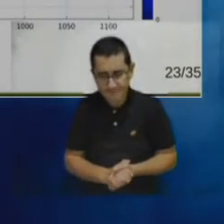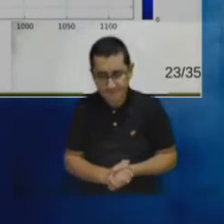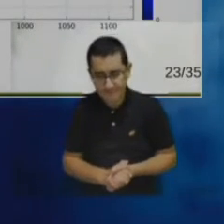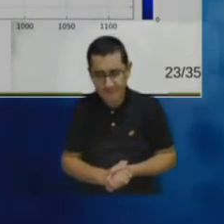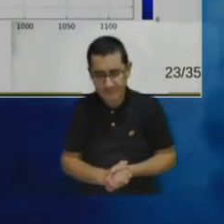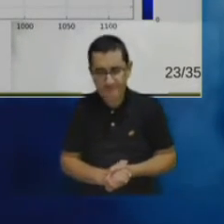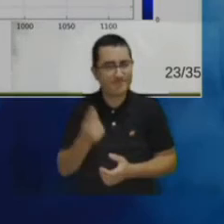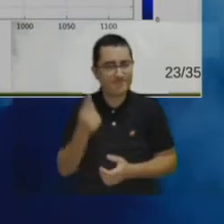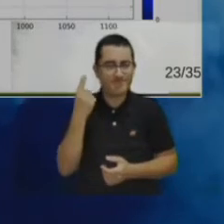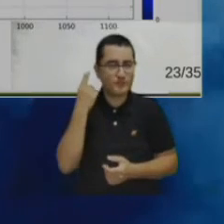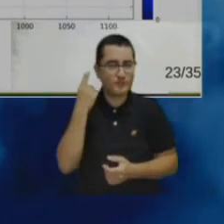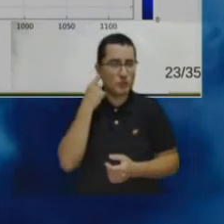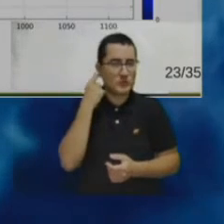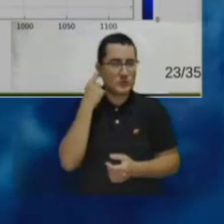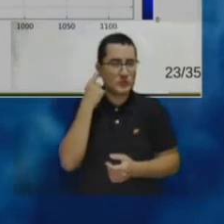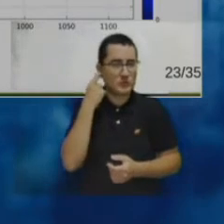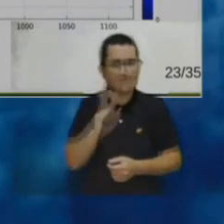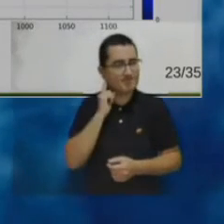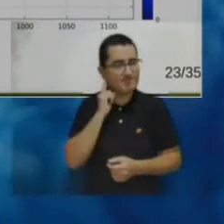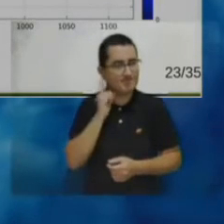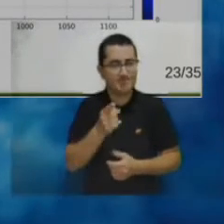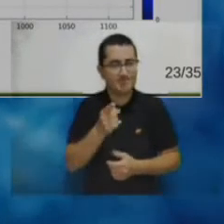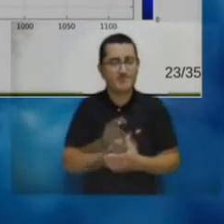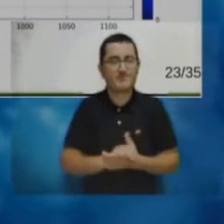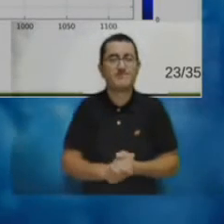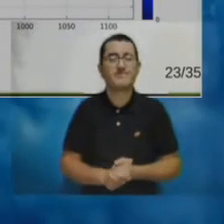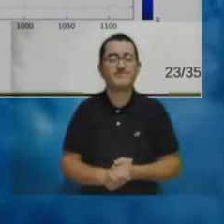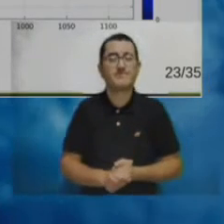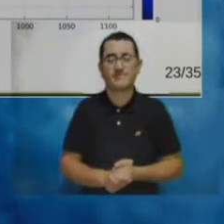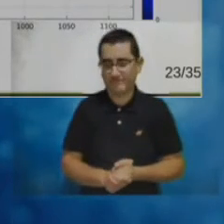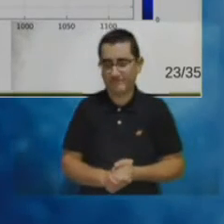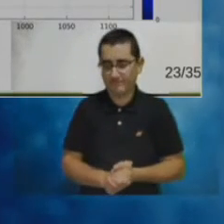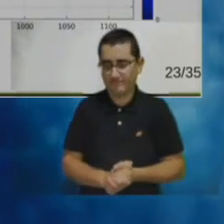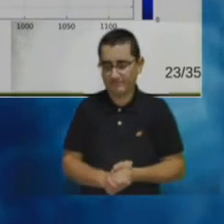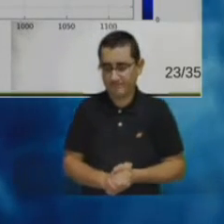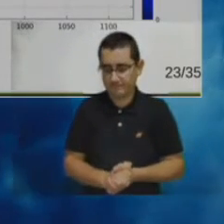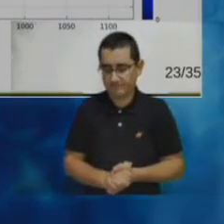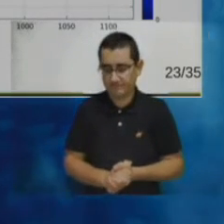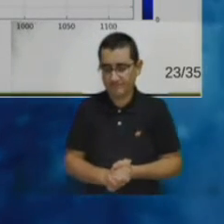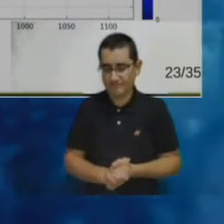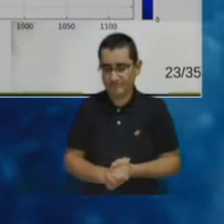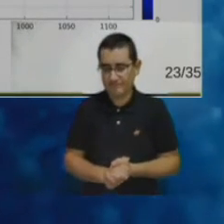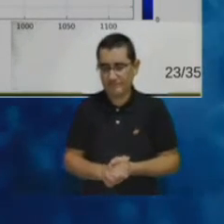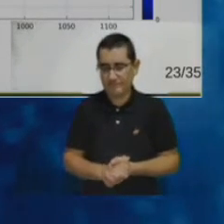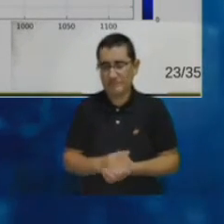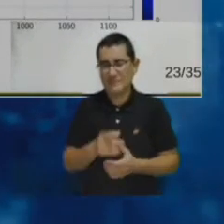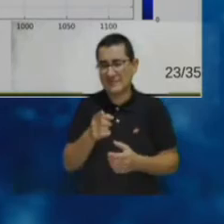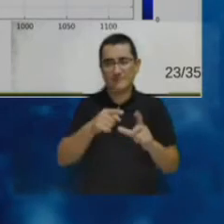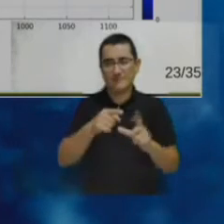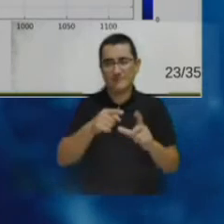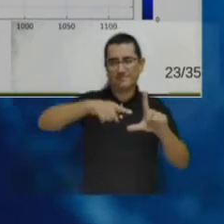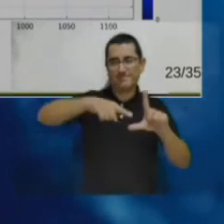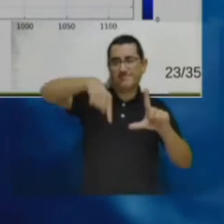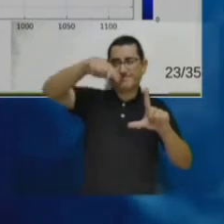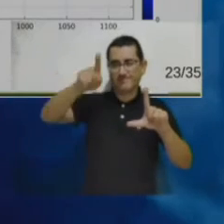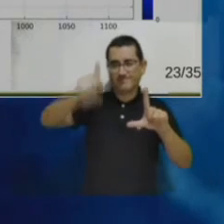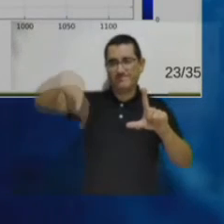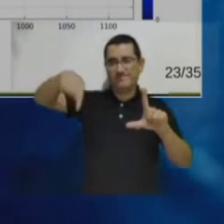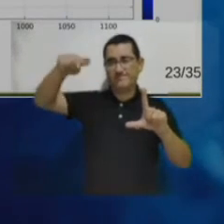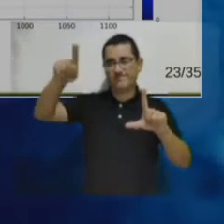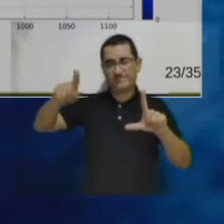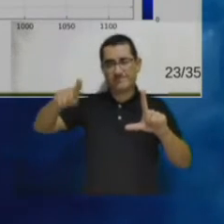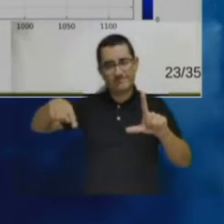interacción fuerte con el campo y de hecho allí estriba el interés de usar la sonda SPEA que veíamos antes está basada